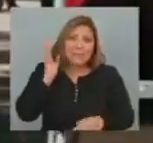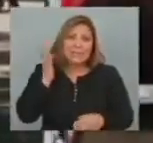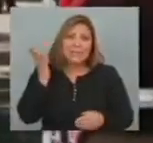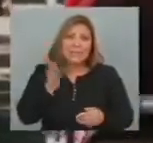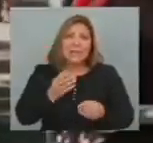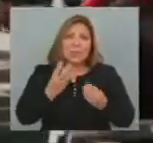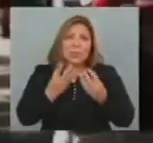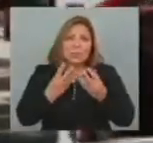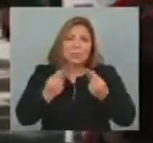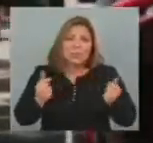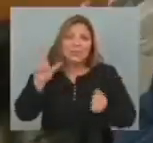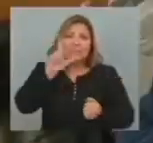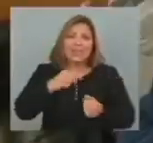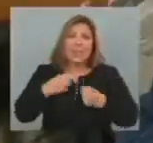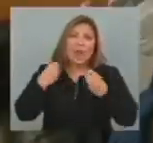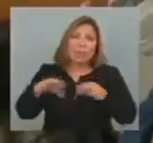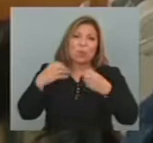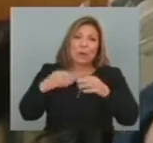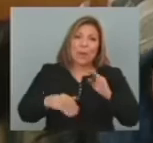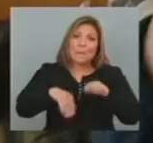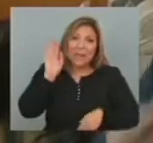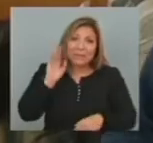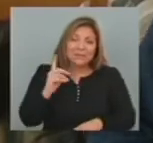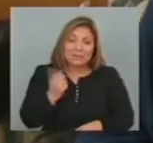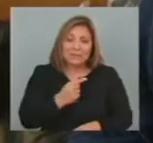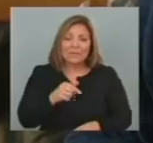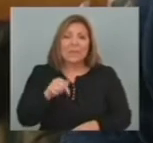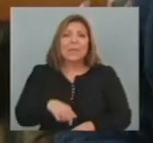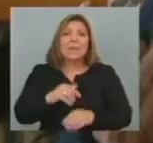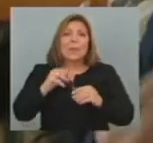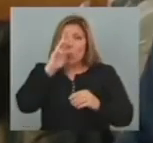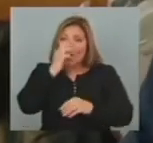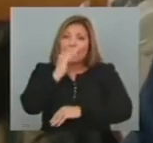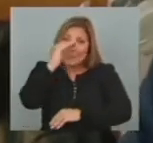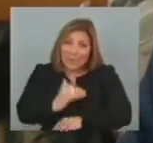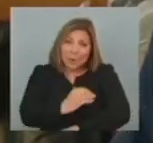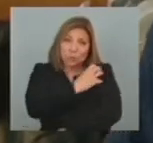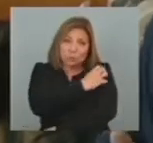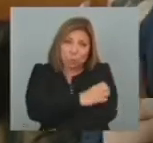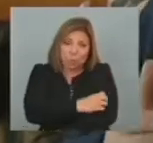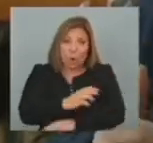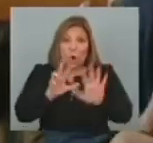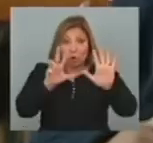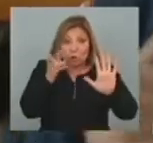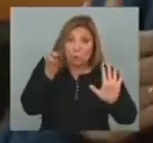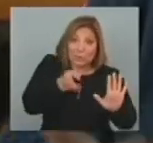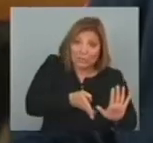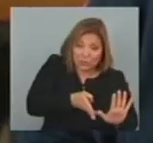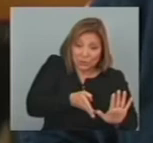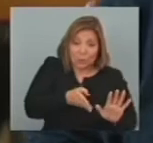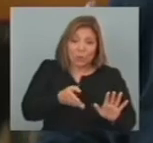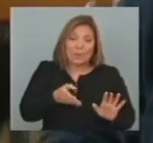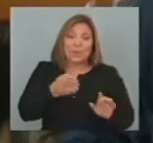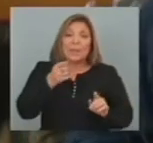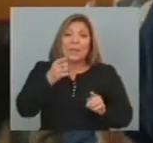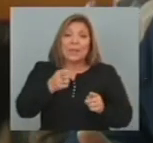deserción En secundaria Uruguay Es el país Que tiene menor pobreza El 8% Digamos De esa